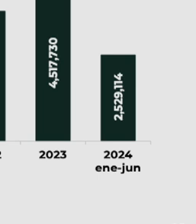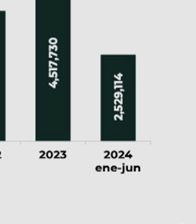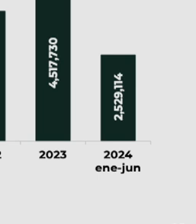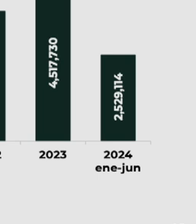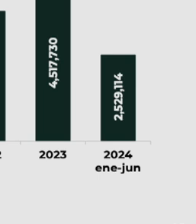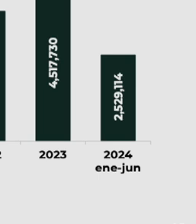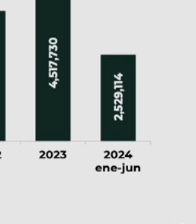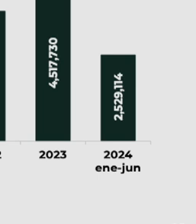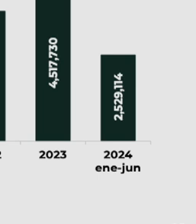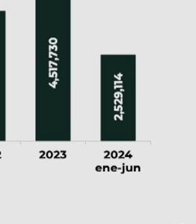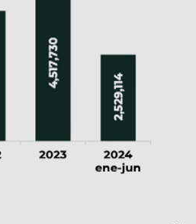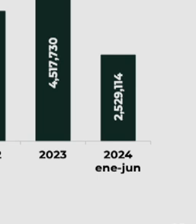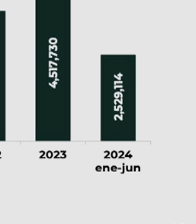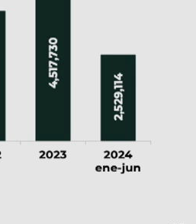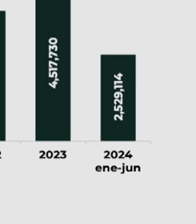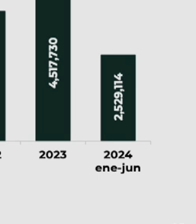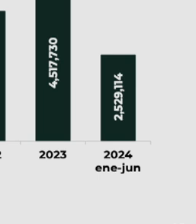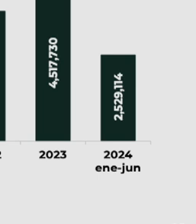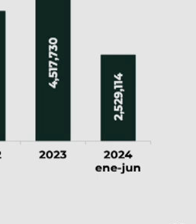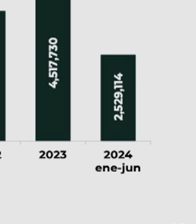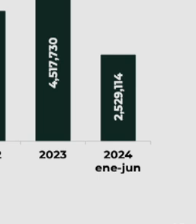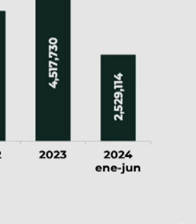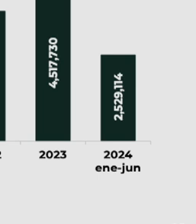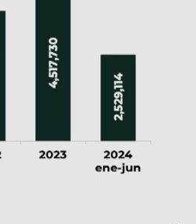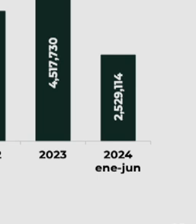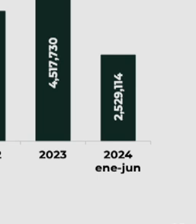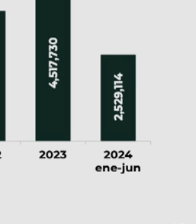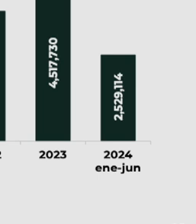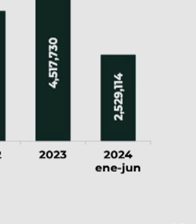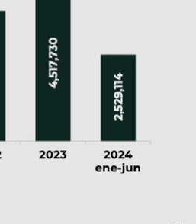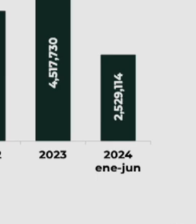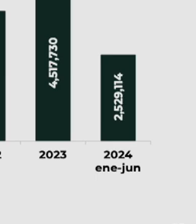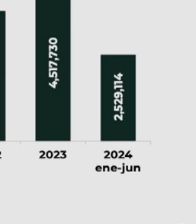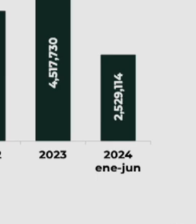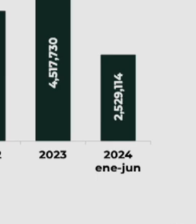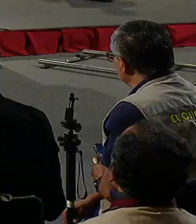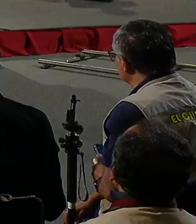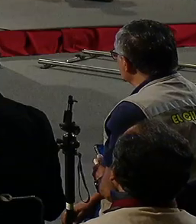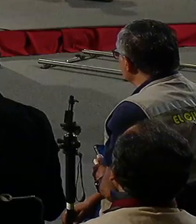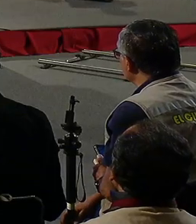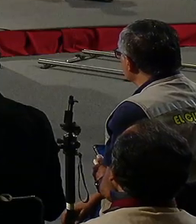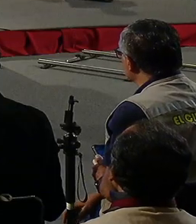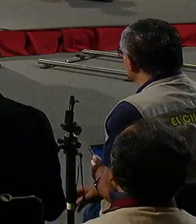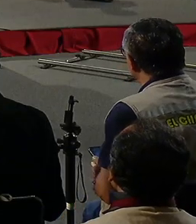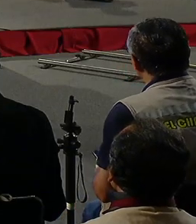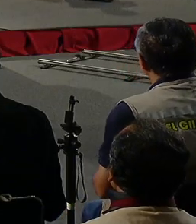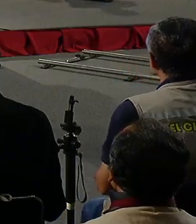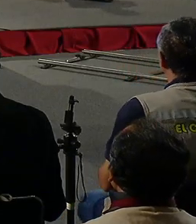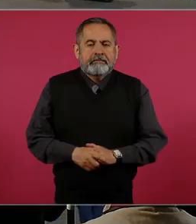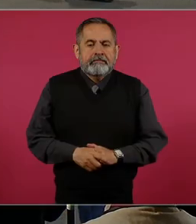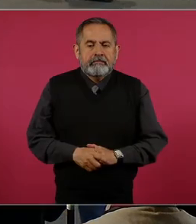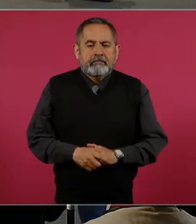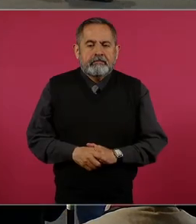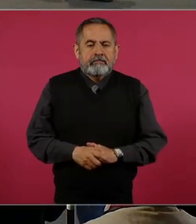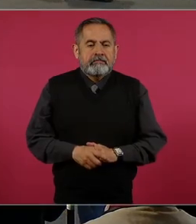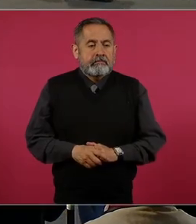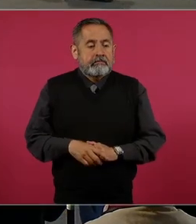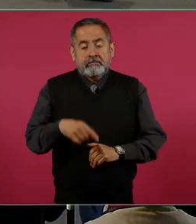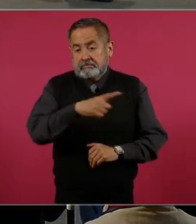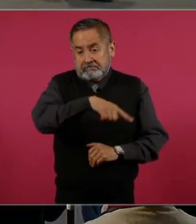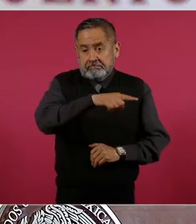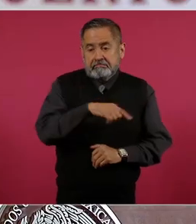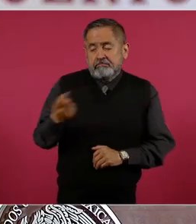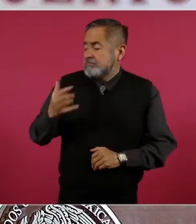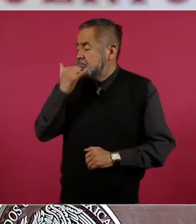al inicio de la administración los contribuyentes nos comentaban que no iban a pagar y que estaban esperando la condonación. La condonación ya no existe,